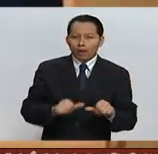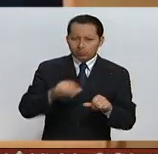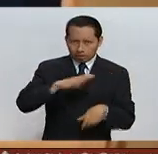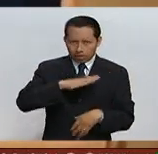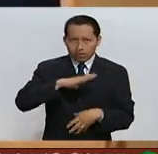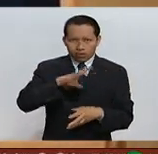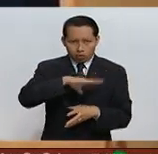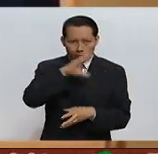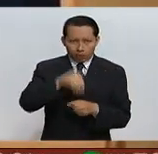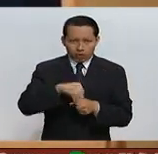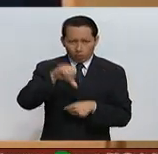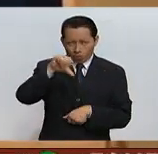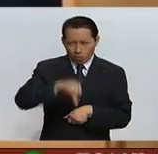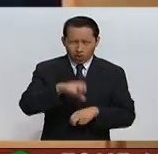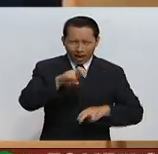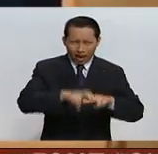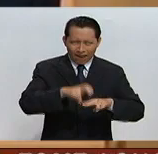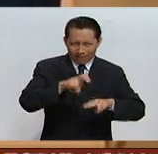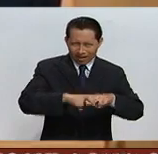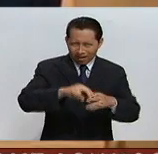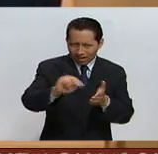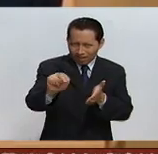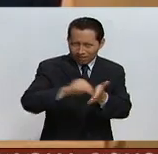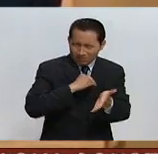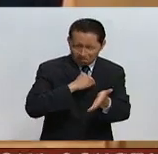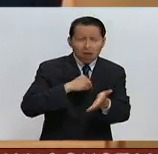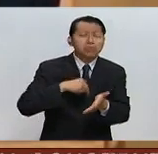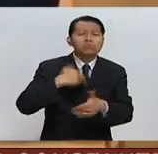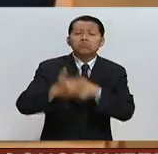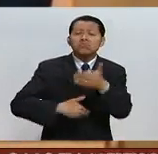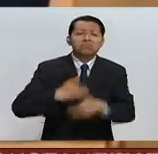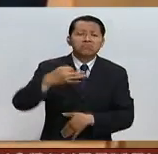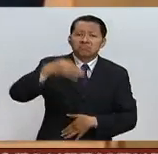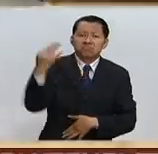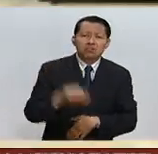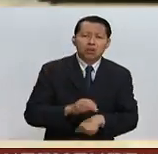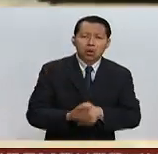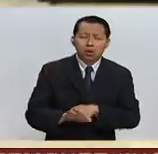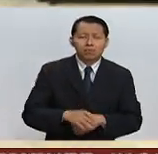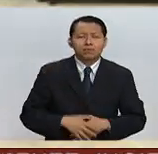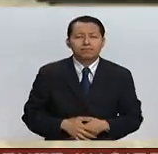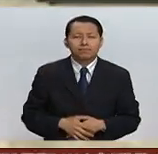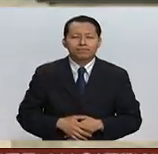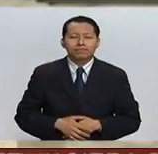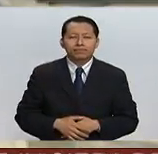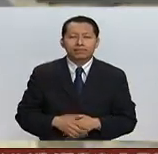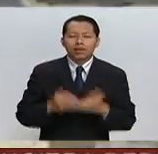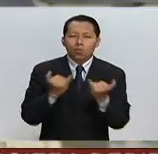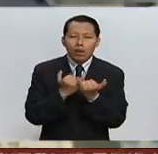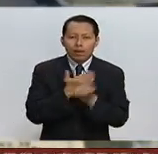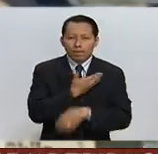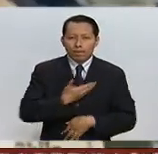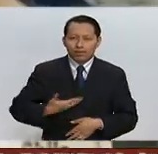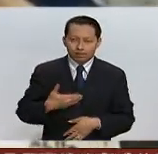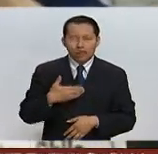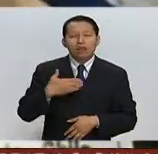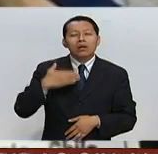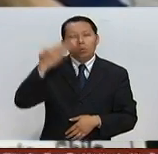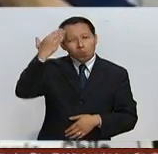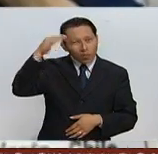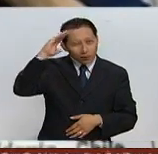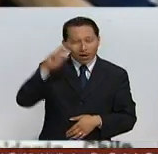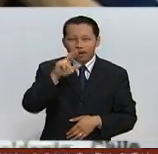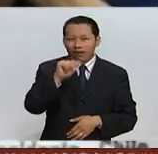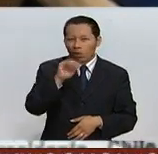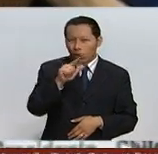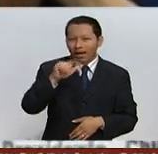sella hoy en La Habana se haga realidad en Colombia. También habló el presidente de Cuba, Raúl Castro,